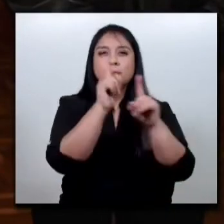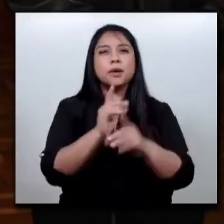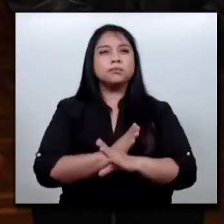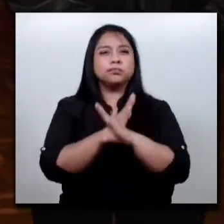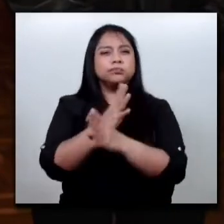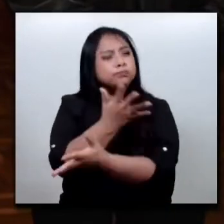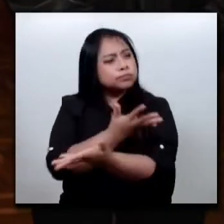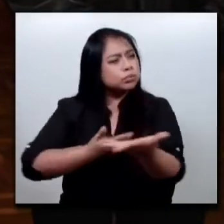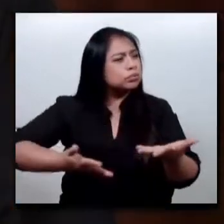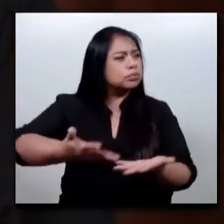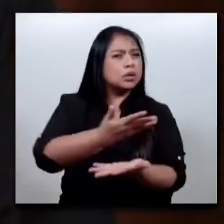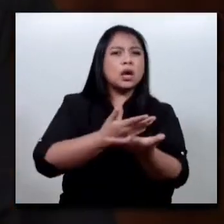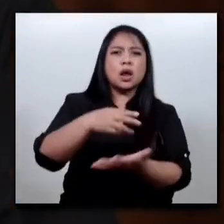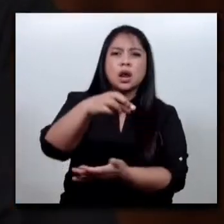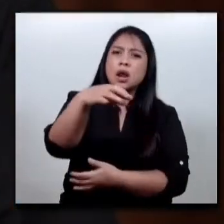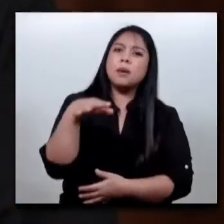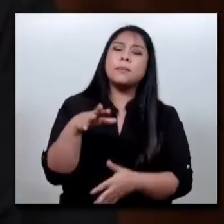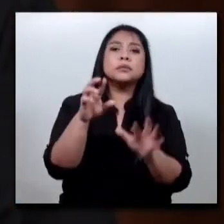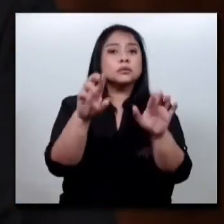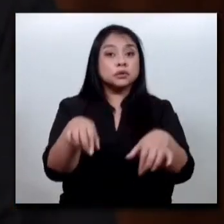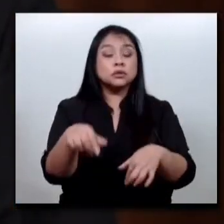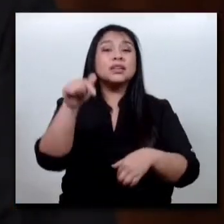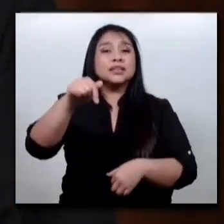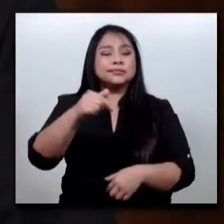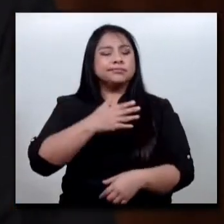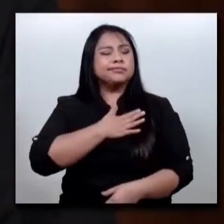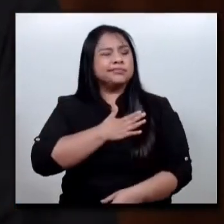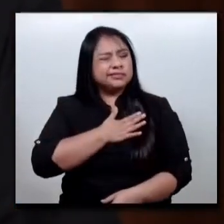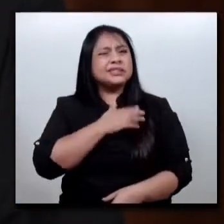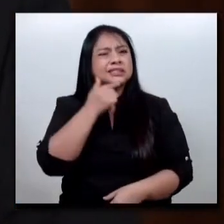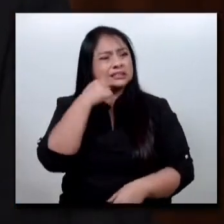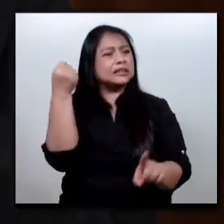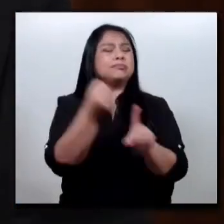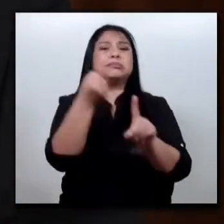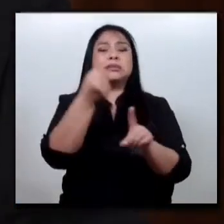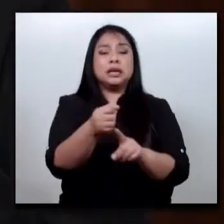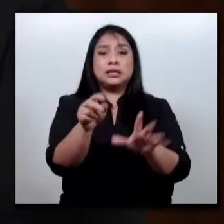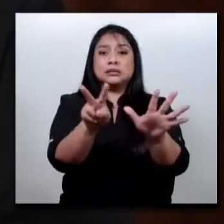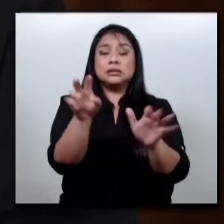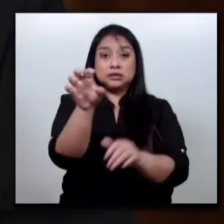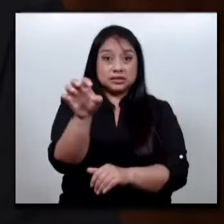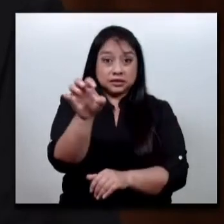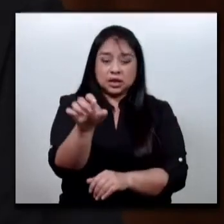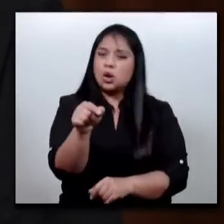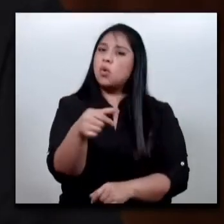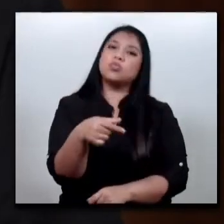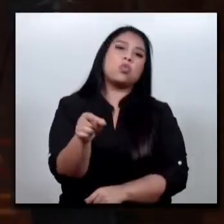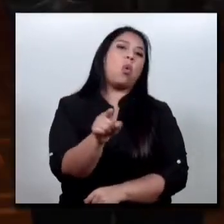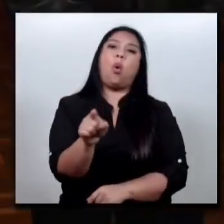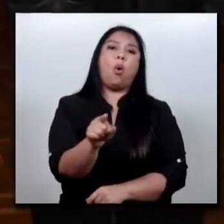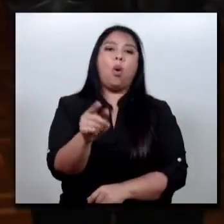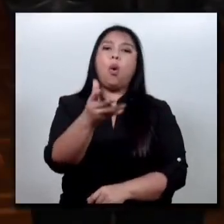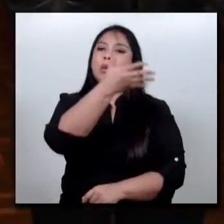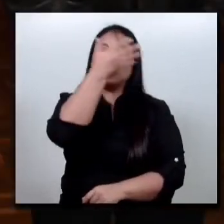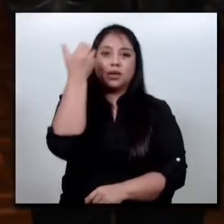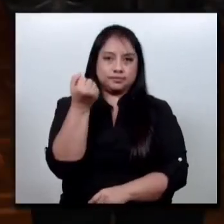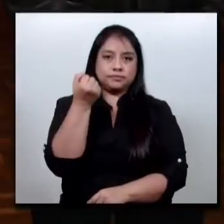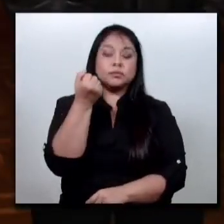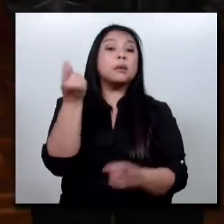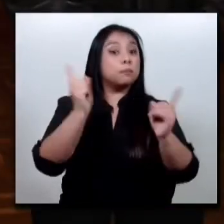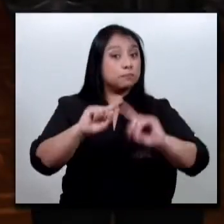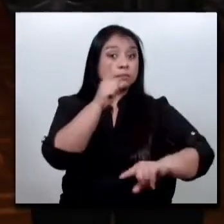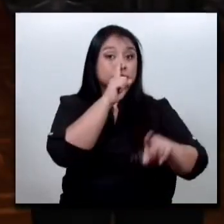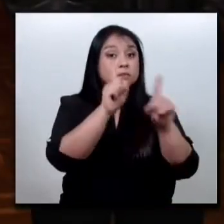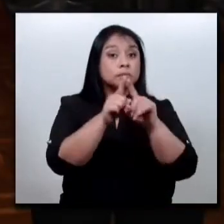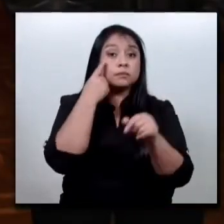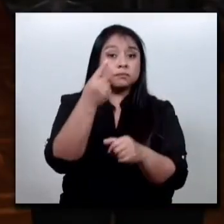pacífica de los ciudadanos. Este lamentable hecho que vivimos el 7 de enero no quedará en la impunidad pero los orígenes del